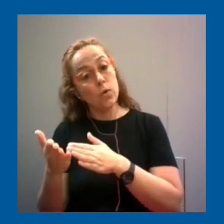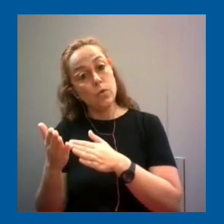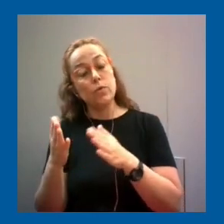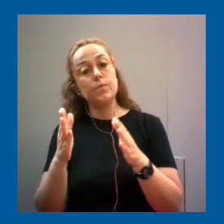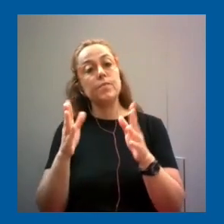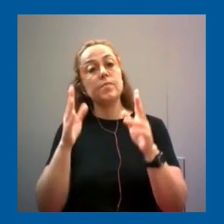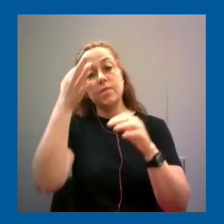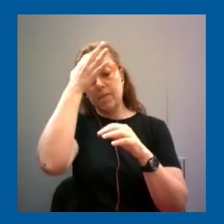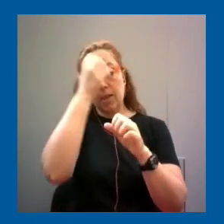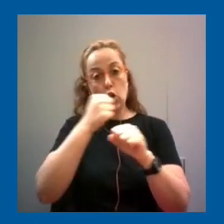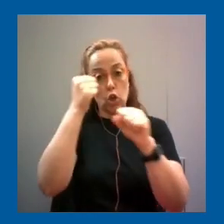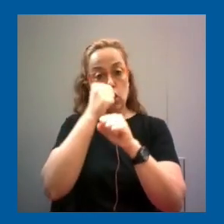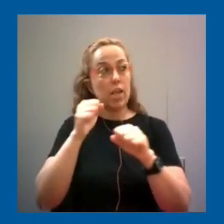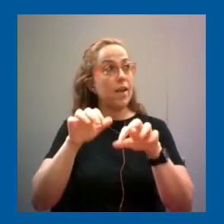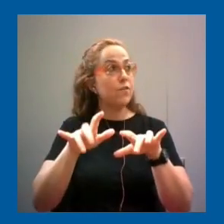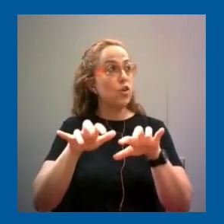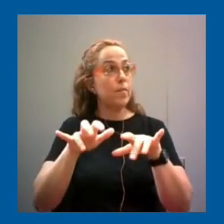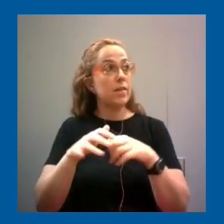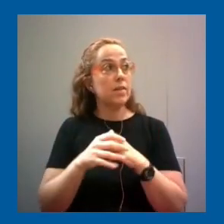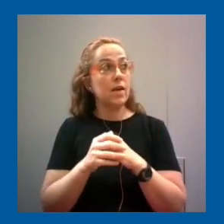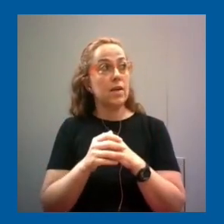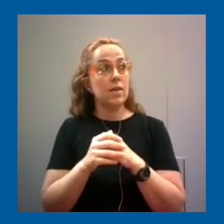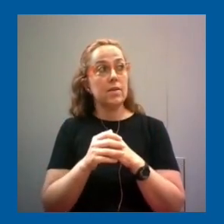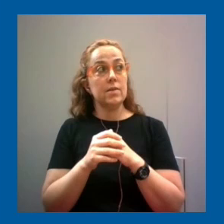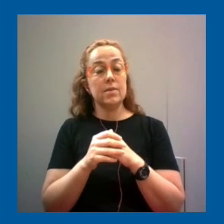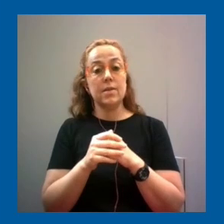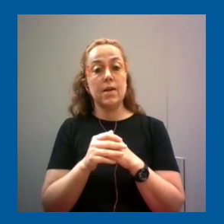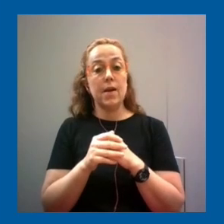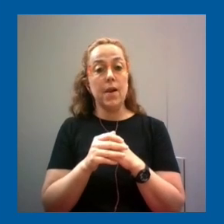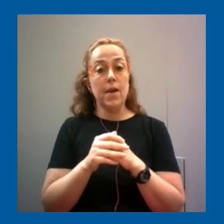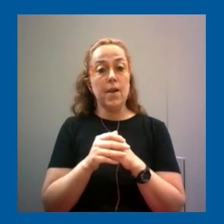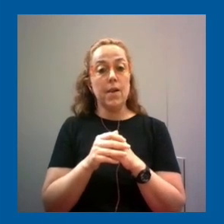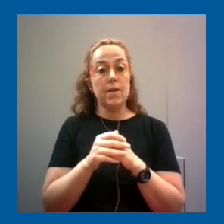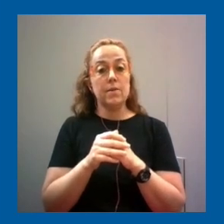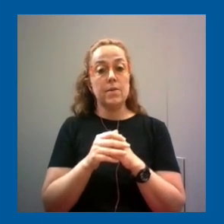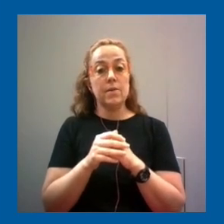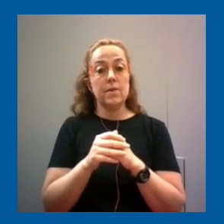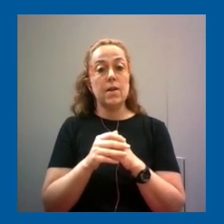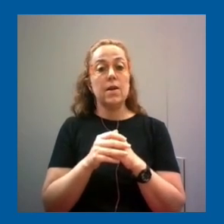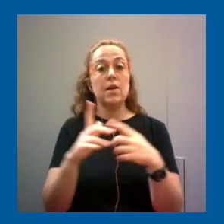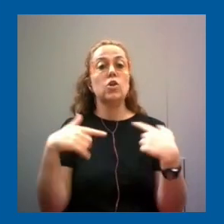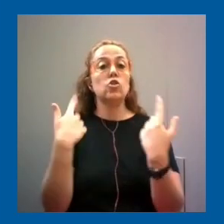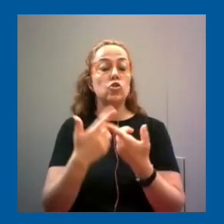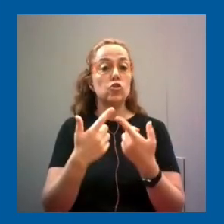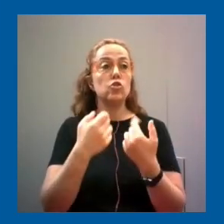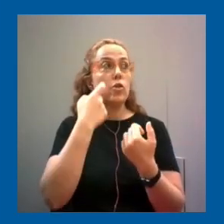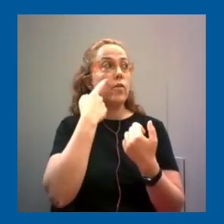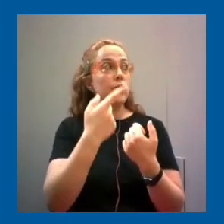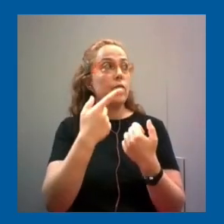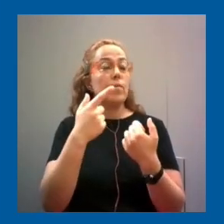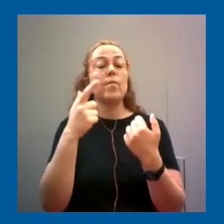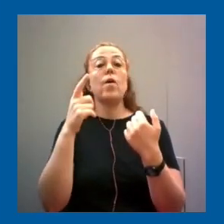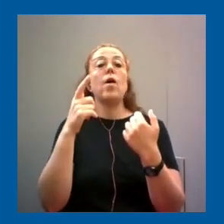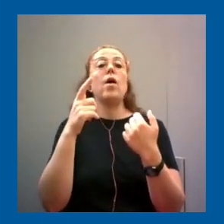informática. De hecho, yo hoy revisaba la presentación y veía que nosotros en la presentación de Happy, en la primera slide,